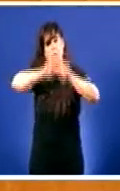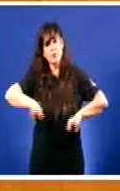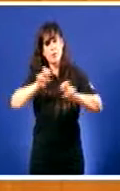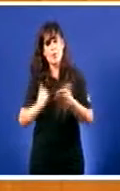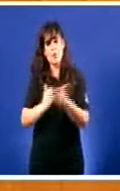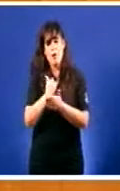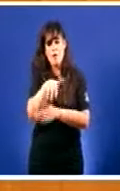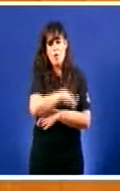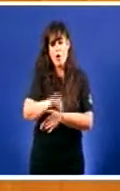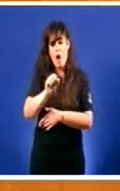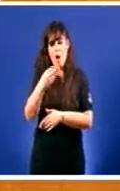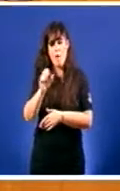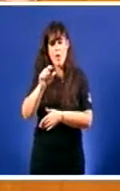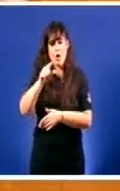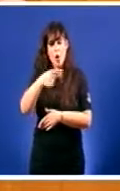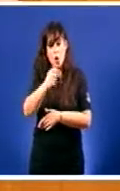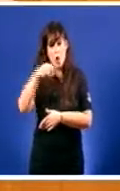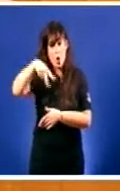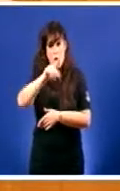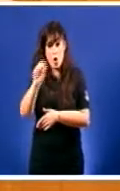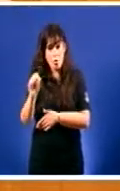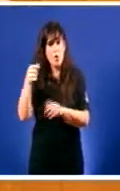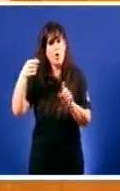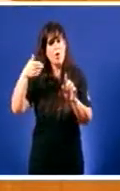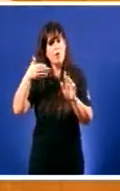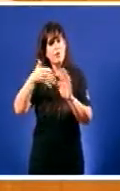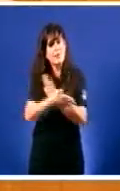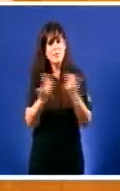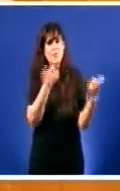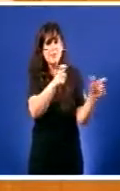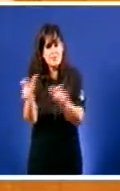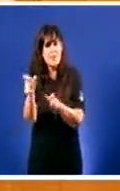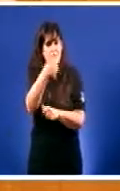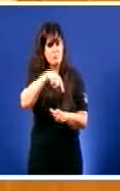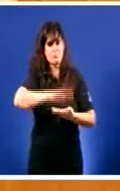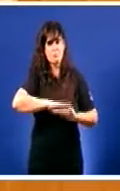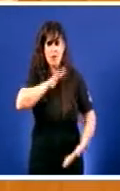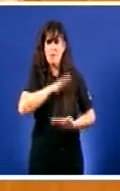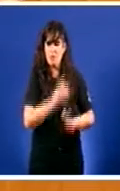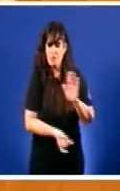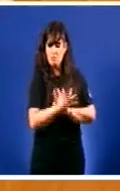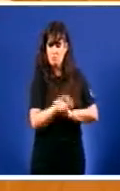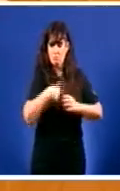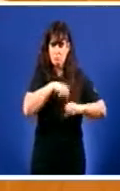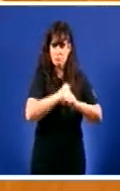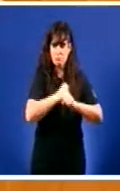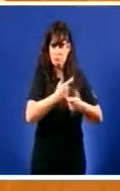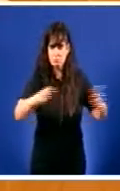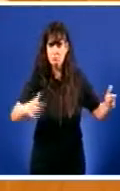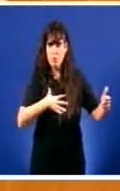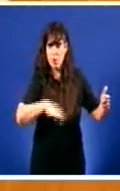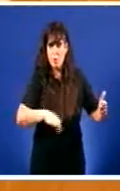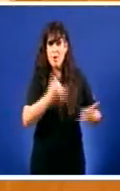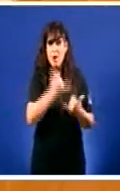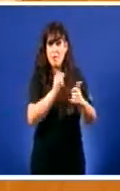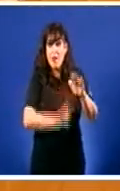Mavegondo Vai en contra do desenvolvemento De novos sectores que teñen potencial de creación de emprego E que neste país se están desatendendo E que